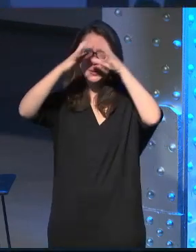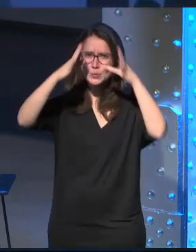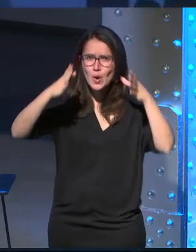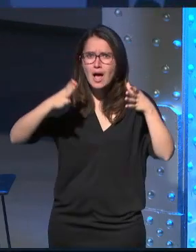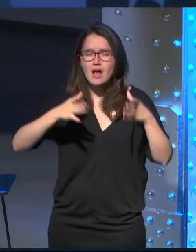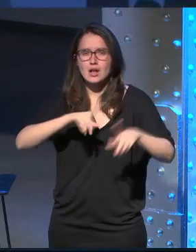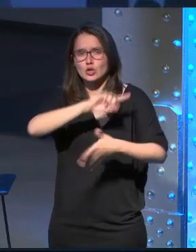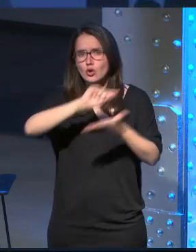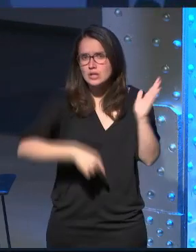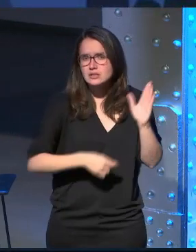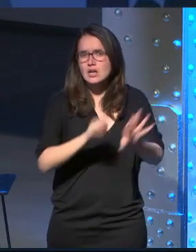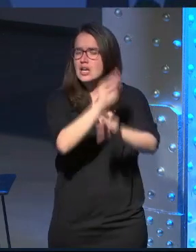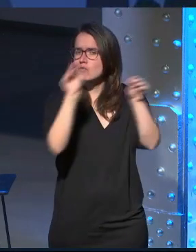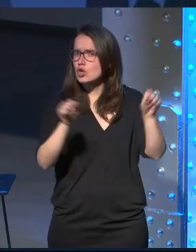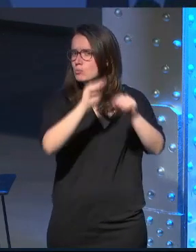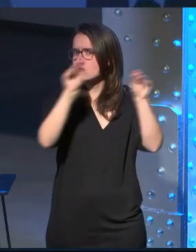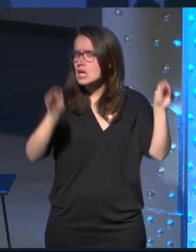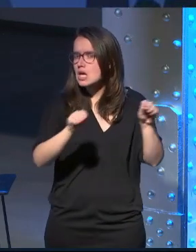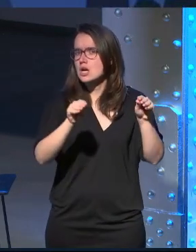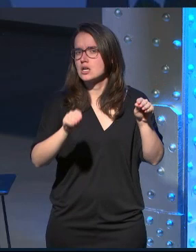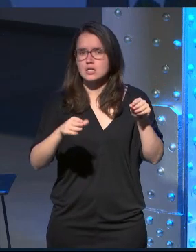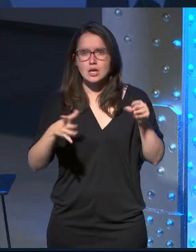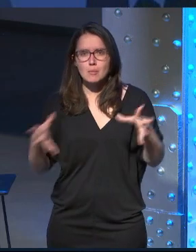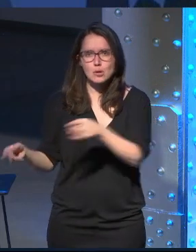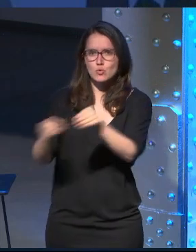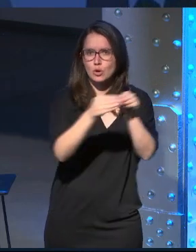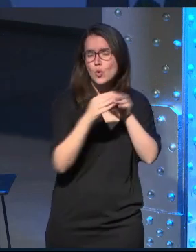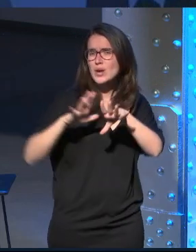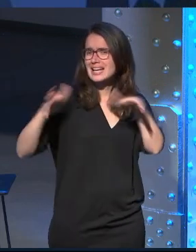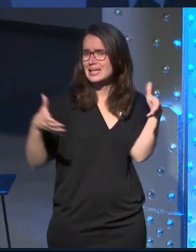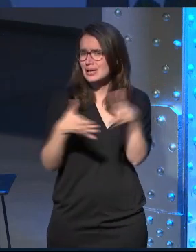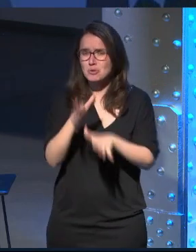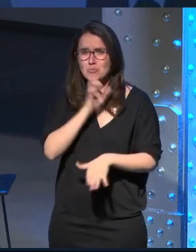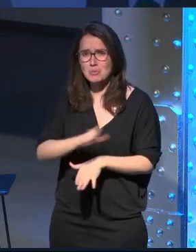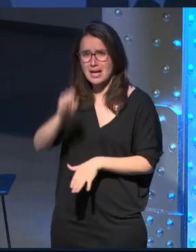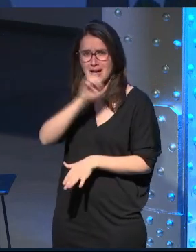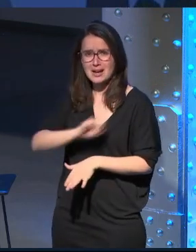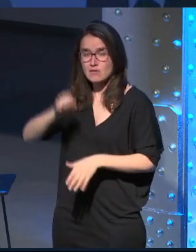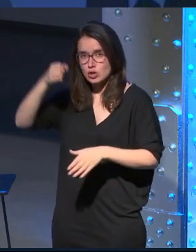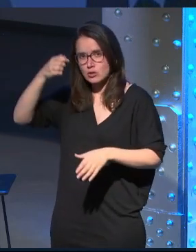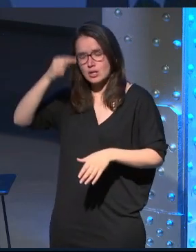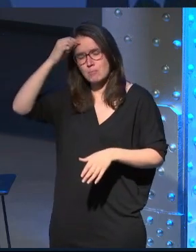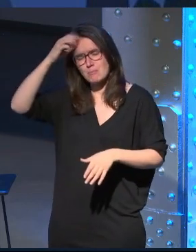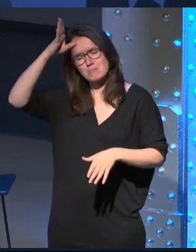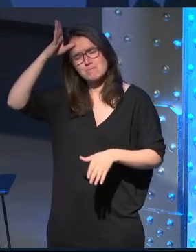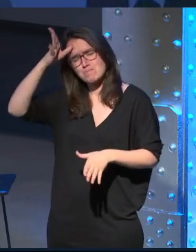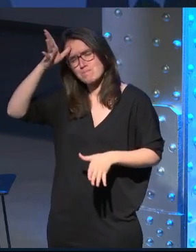a contratar y a formar y a poner en conjunto un equipo maravilloso de mentes brillantes que hemos tenido hemos tenido la gran suerte